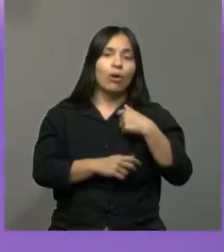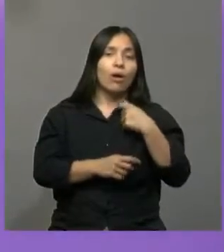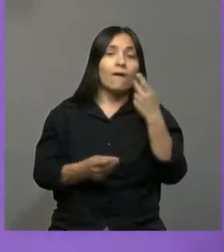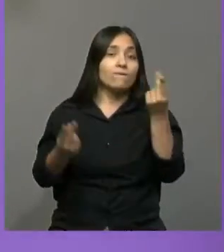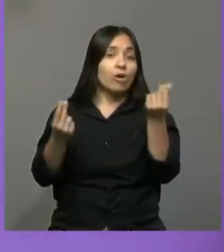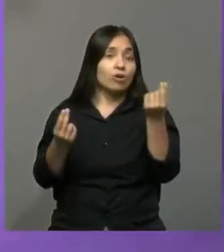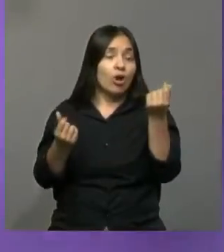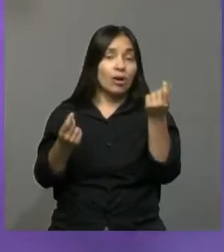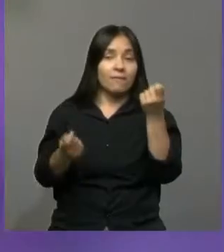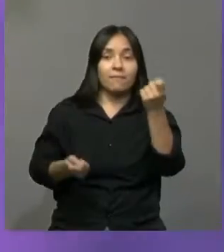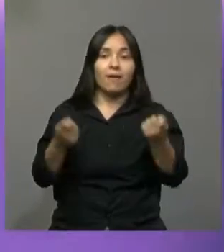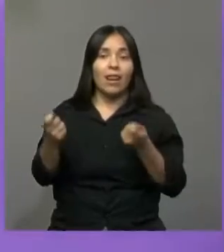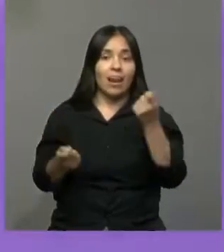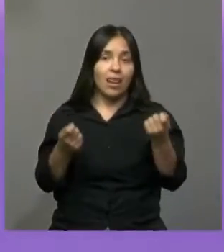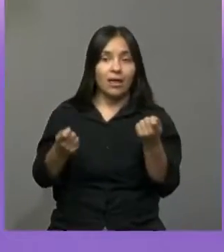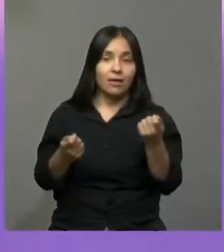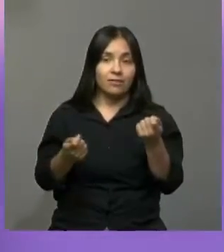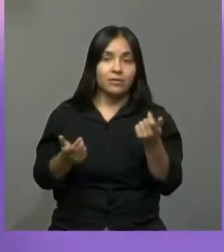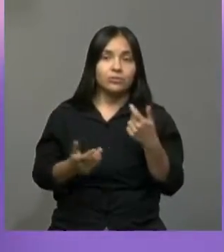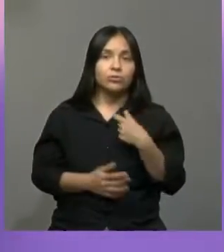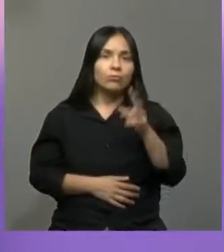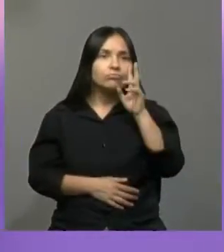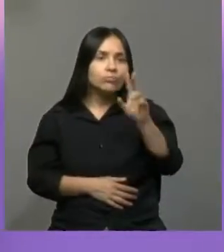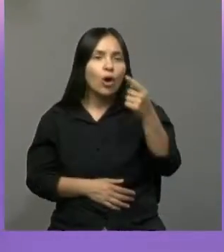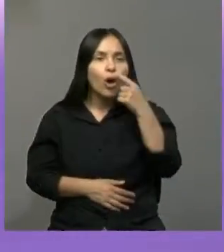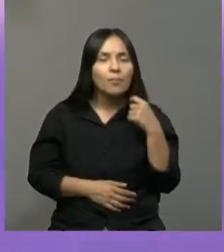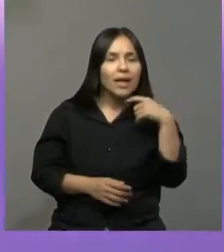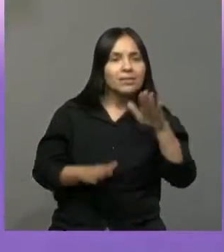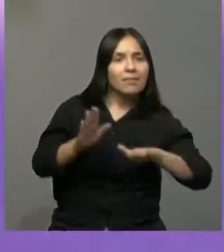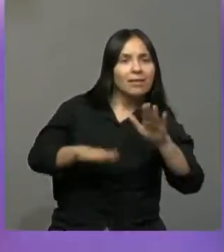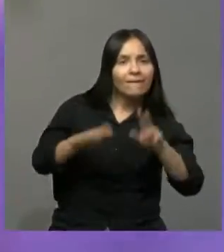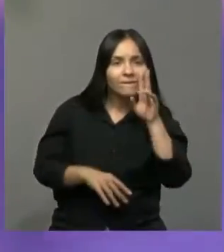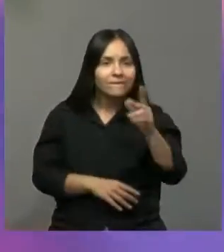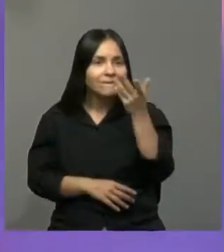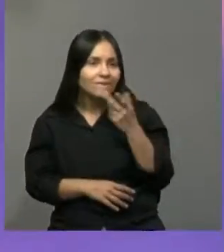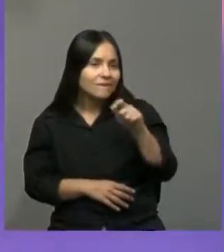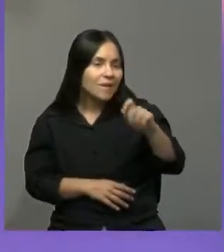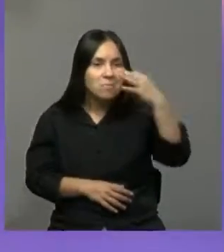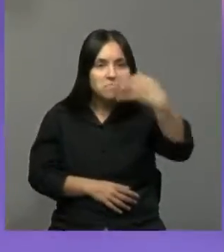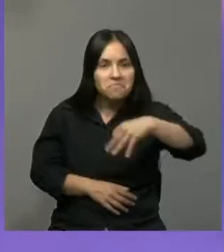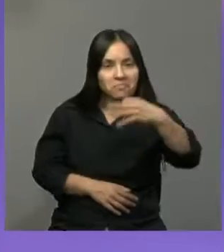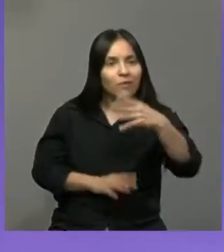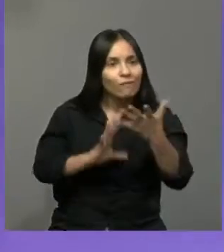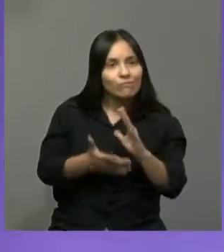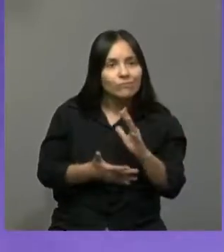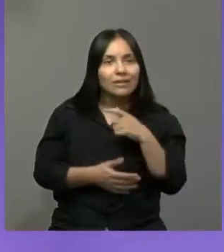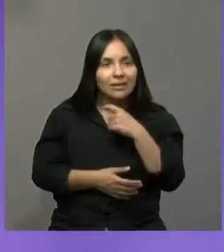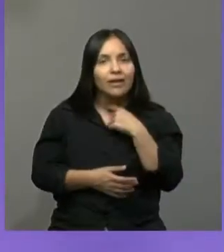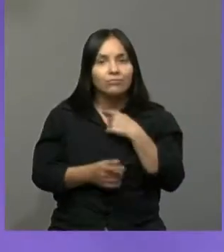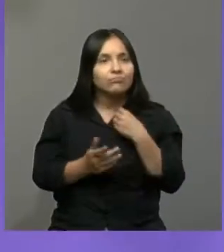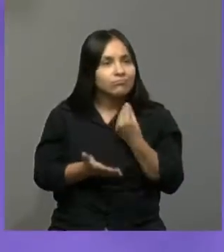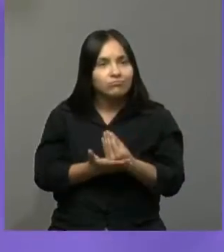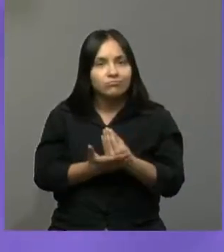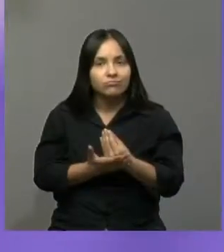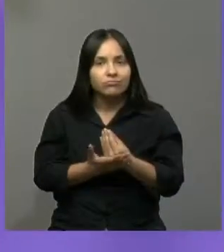folclore. Entonces, yo veía a todos los chicos al zapatear. yo, ay, mirá qué hermoso, mirá lo que pueden hacer. Entonces, yo veía y yo digo,